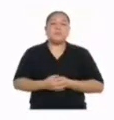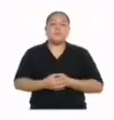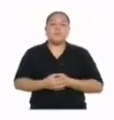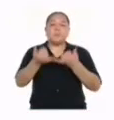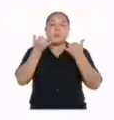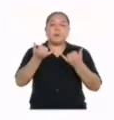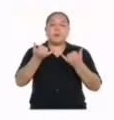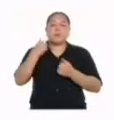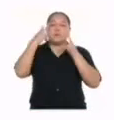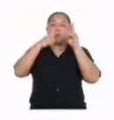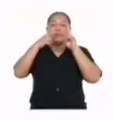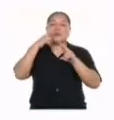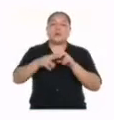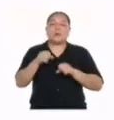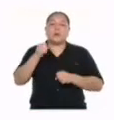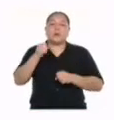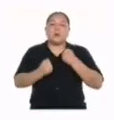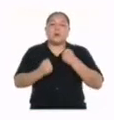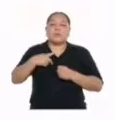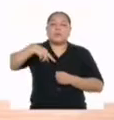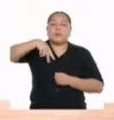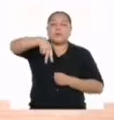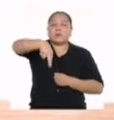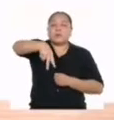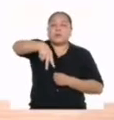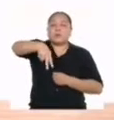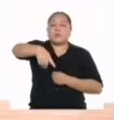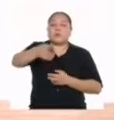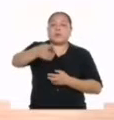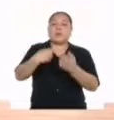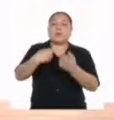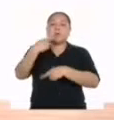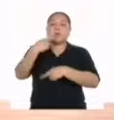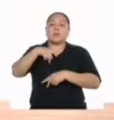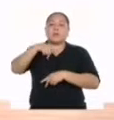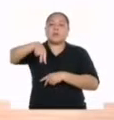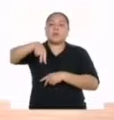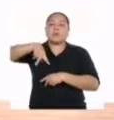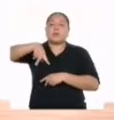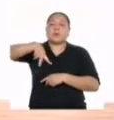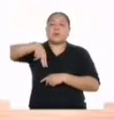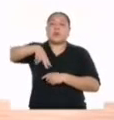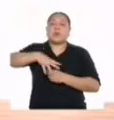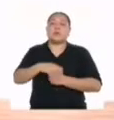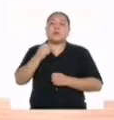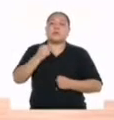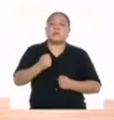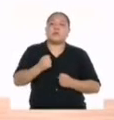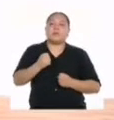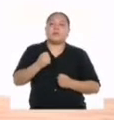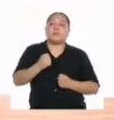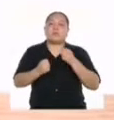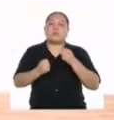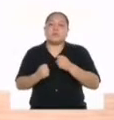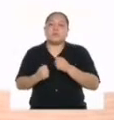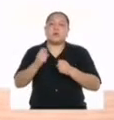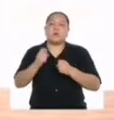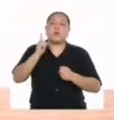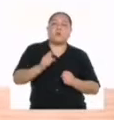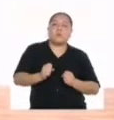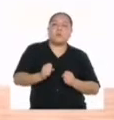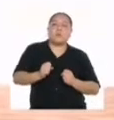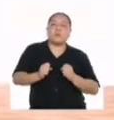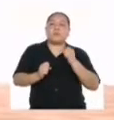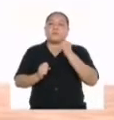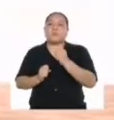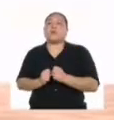Ahora vamos a realizar marcha hacia adelante y regresamos en tijera Marchamos, marcamos, vamos